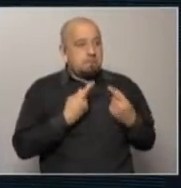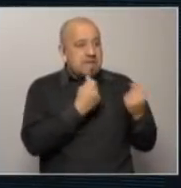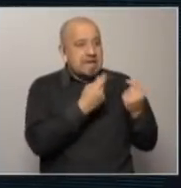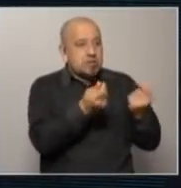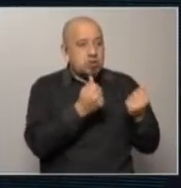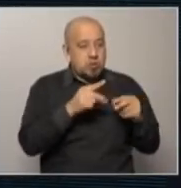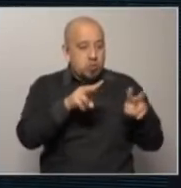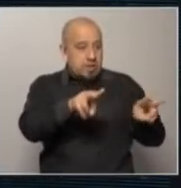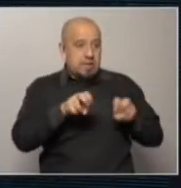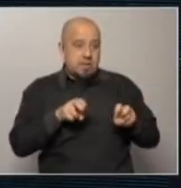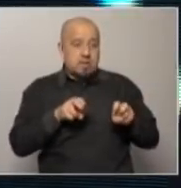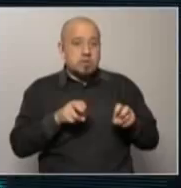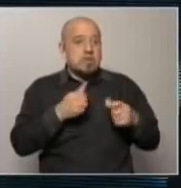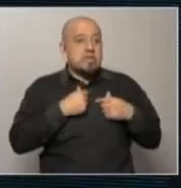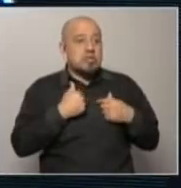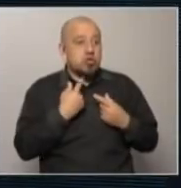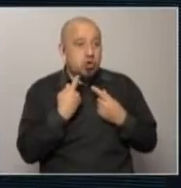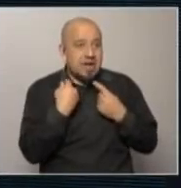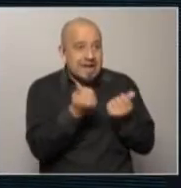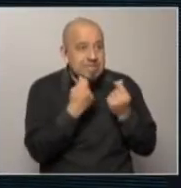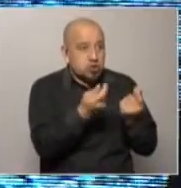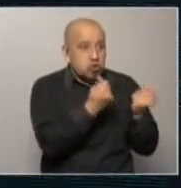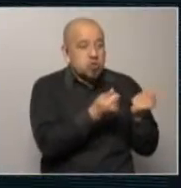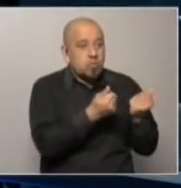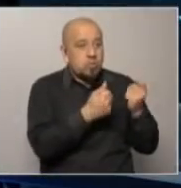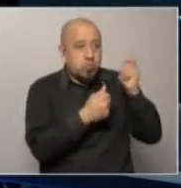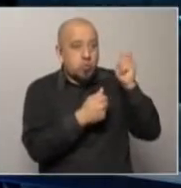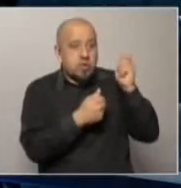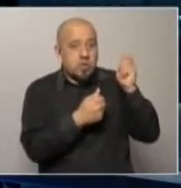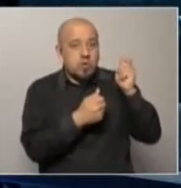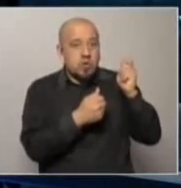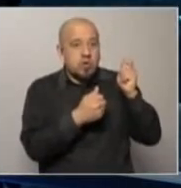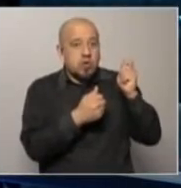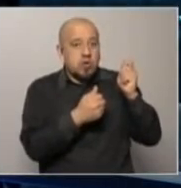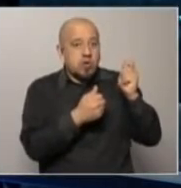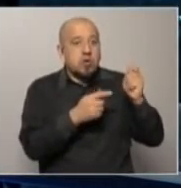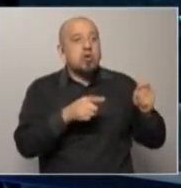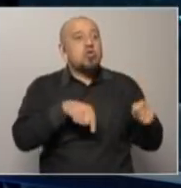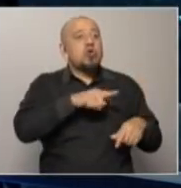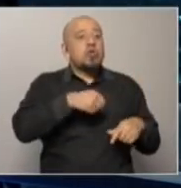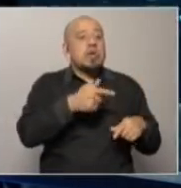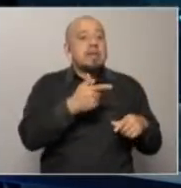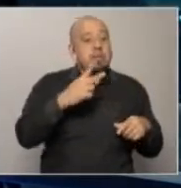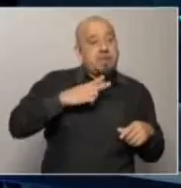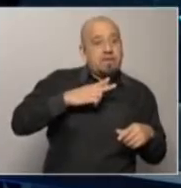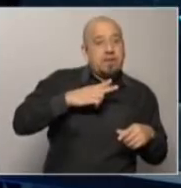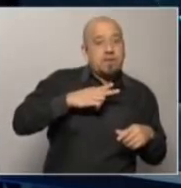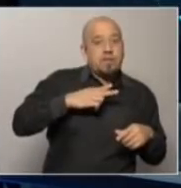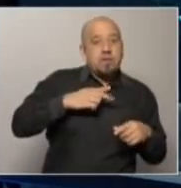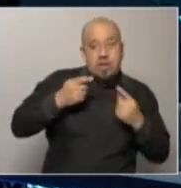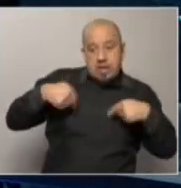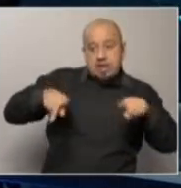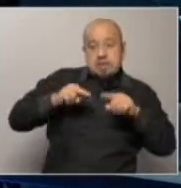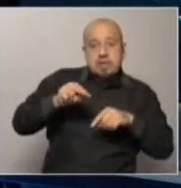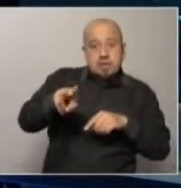o sea si yo gasto como sector público y lo gasto ¿dónde? en el sector privado y es el ingreso del